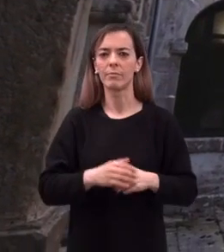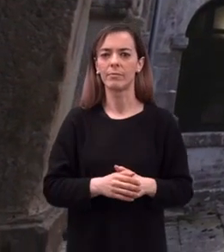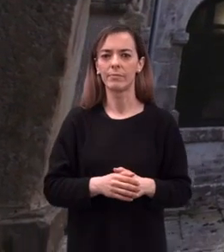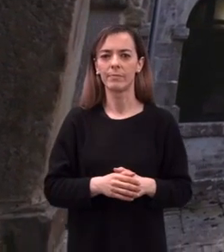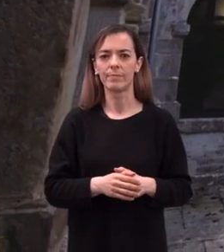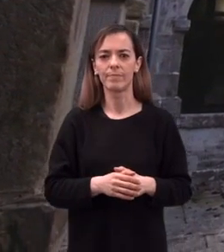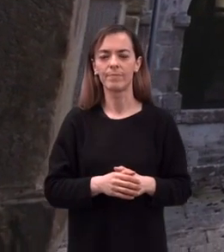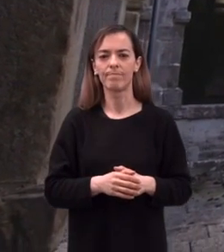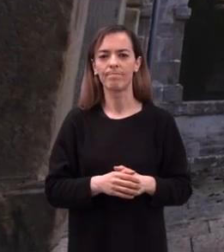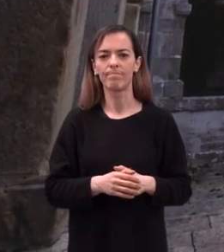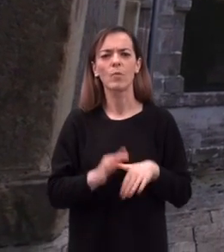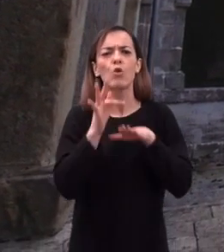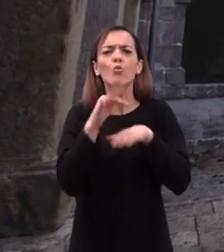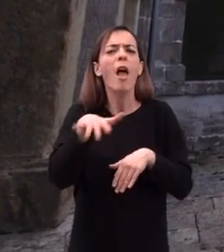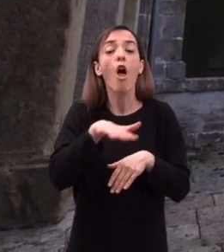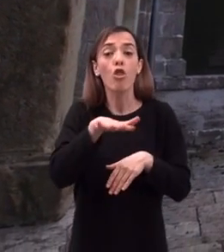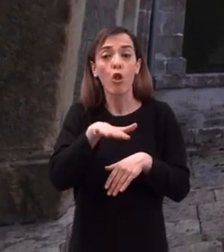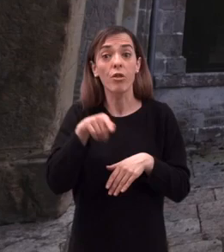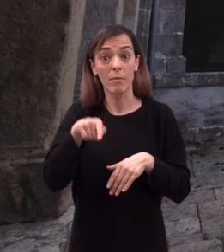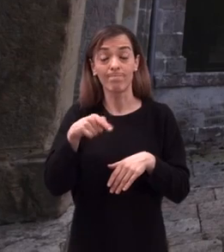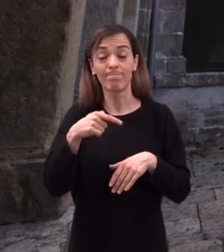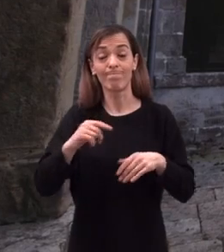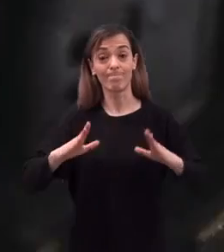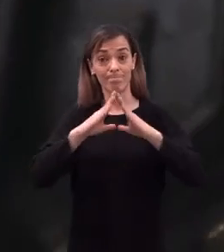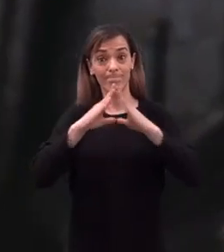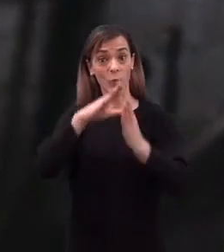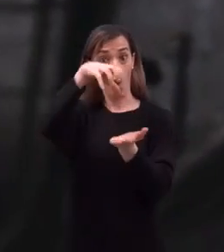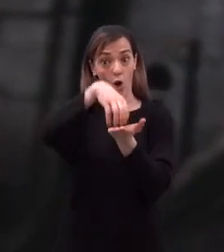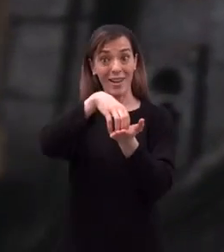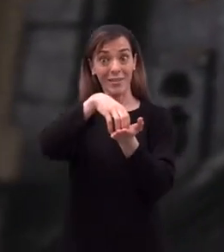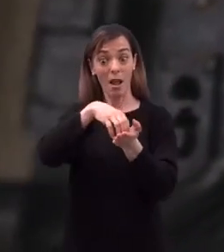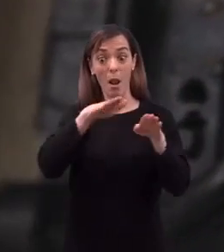Están situadas en la planta baja del claustro de la colegiata.